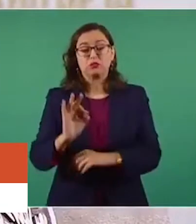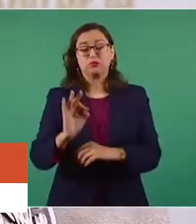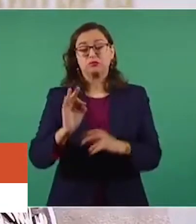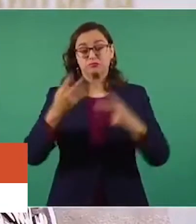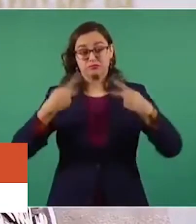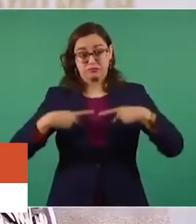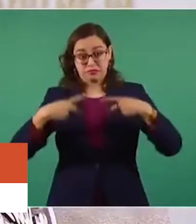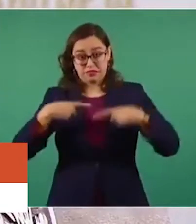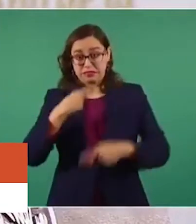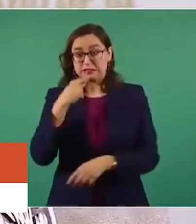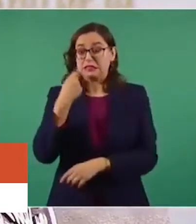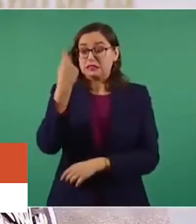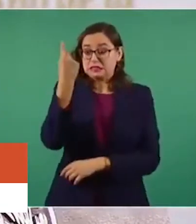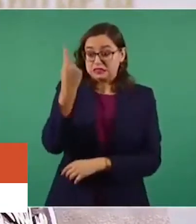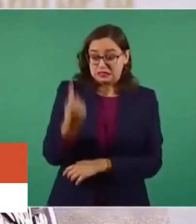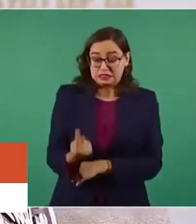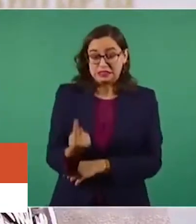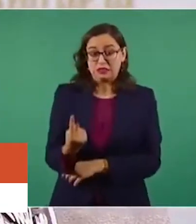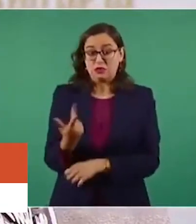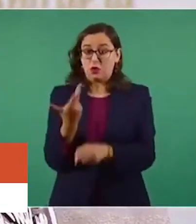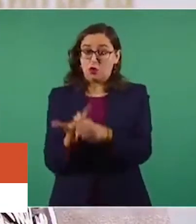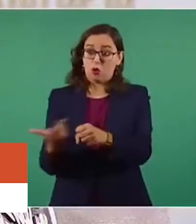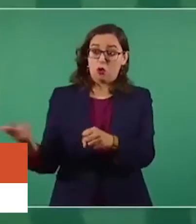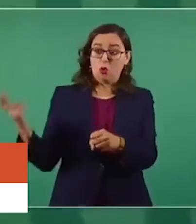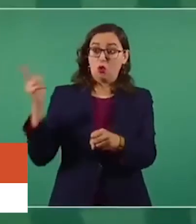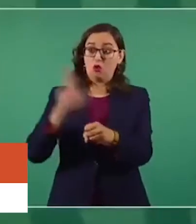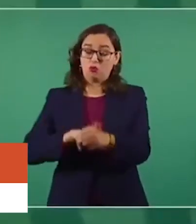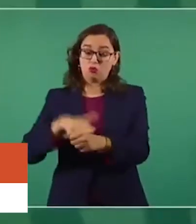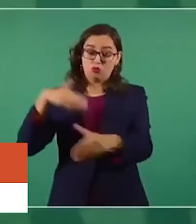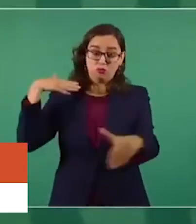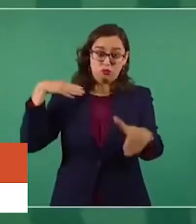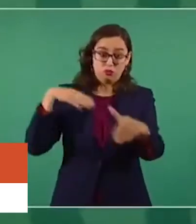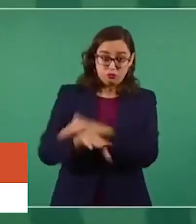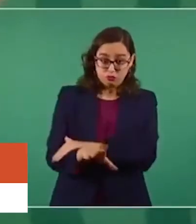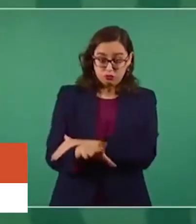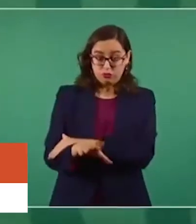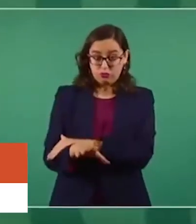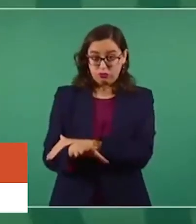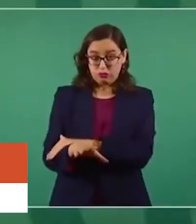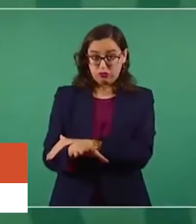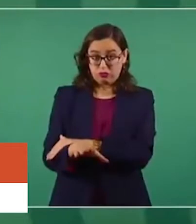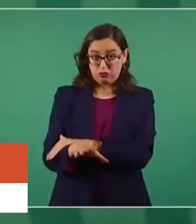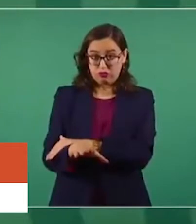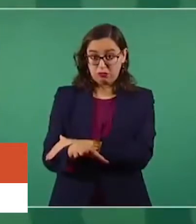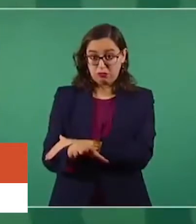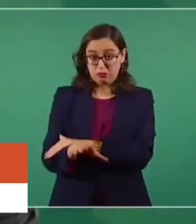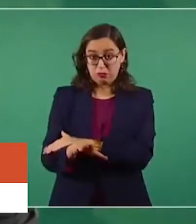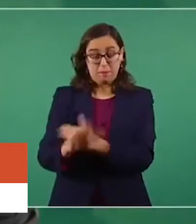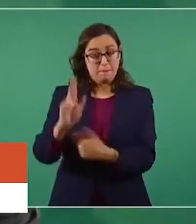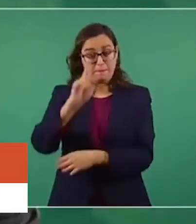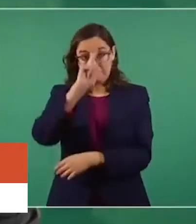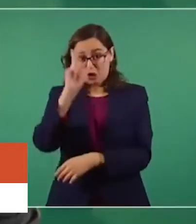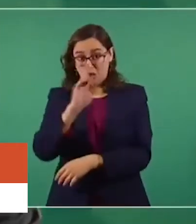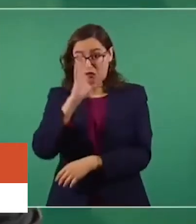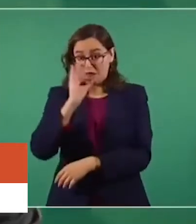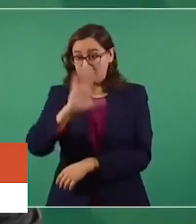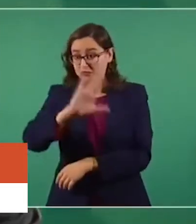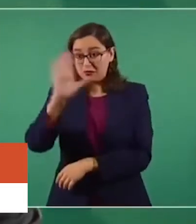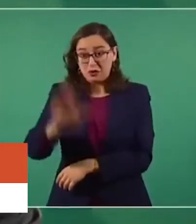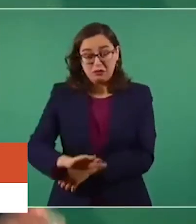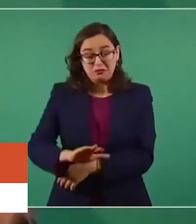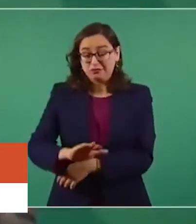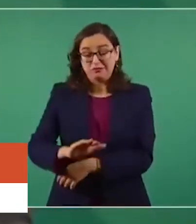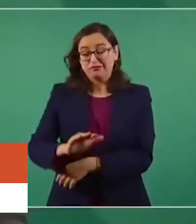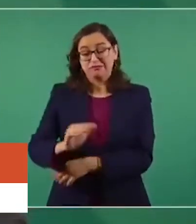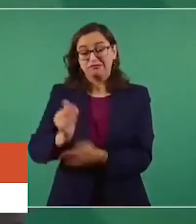menor de edad termine en una hospitalización por COVID y aún más bajo de que pierda la vida por COVID.